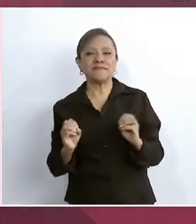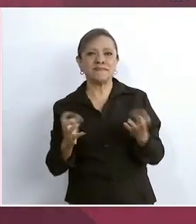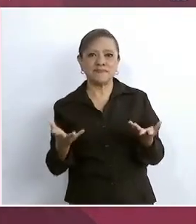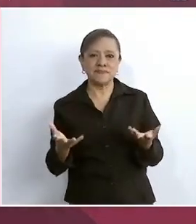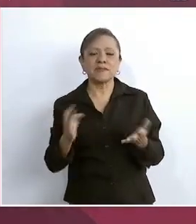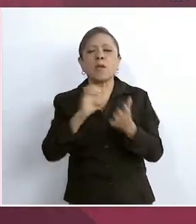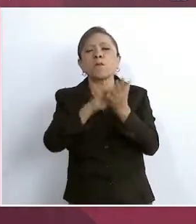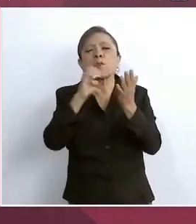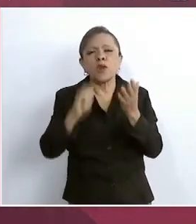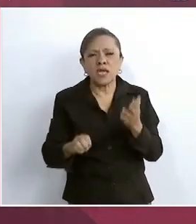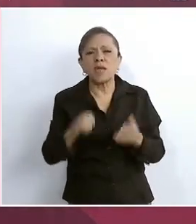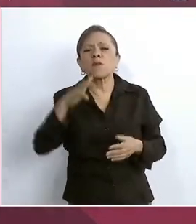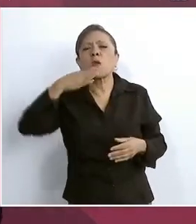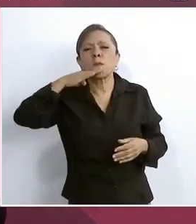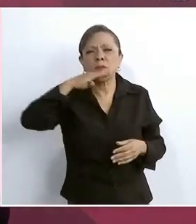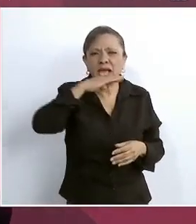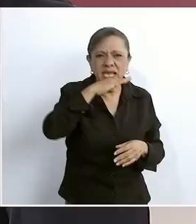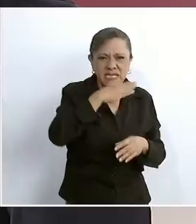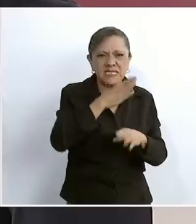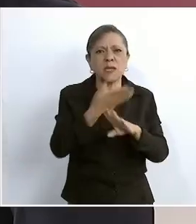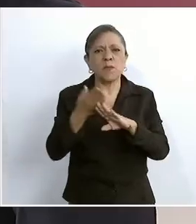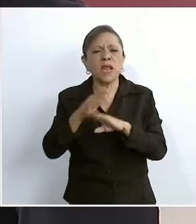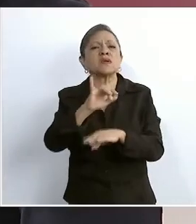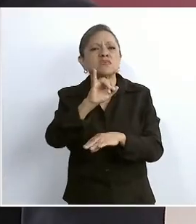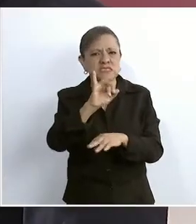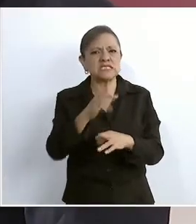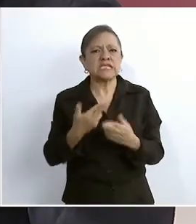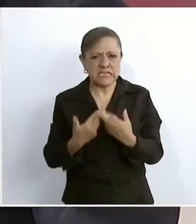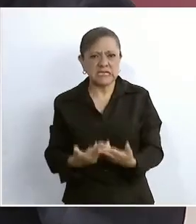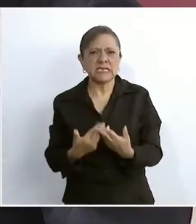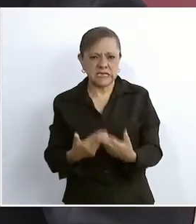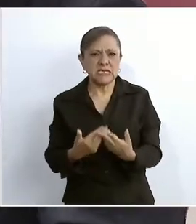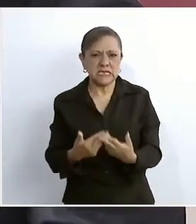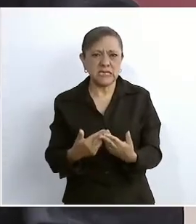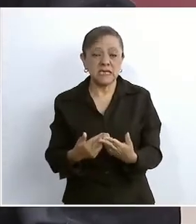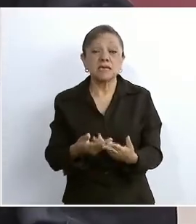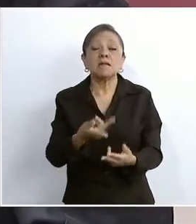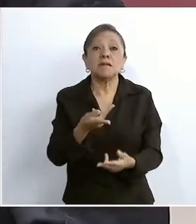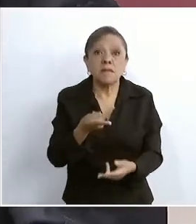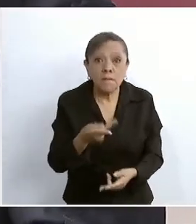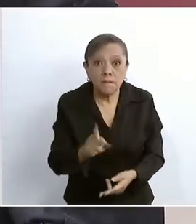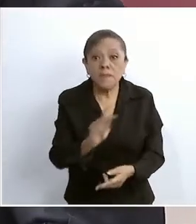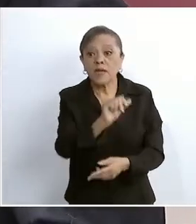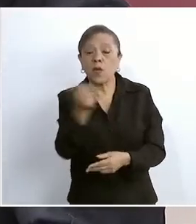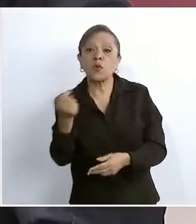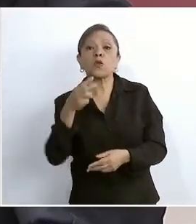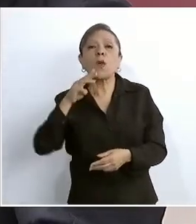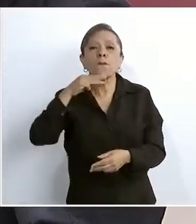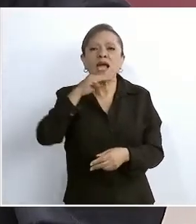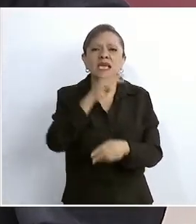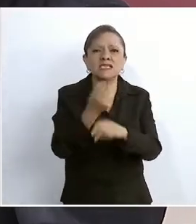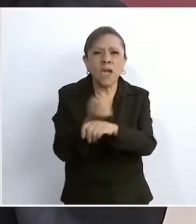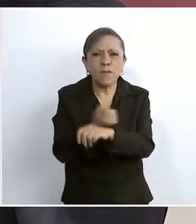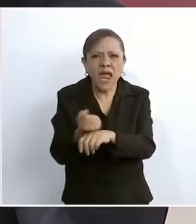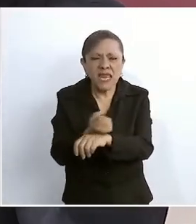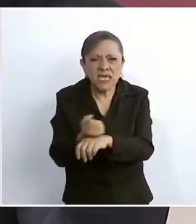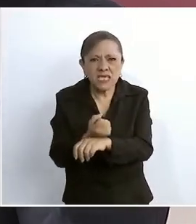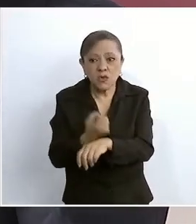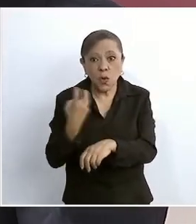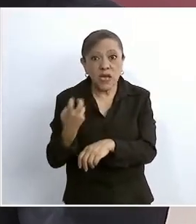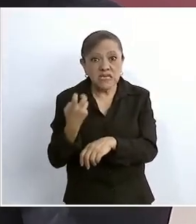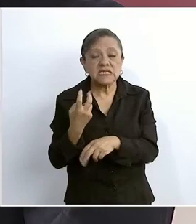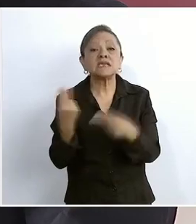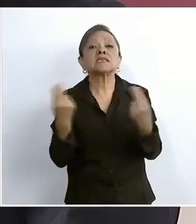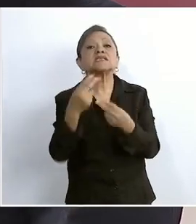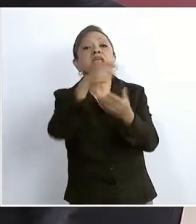suficiente en maíz blanco, pero no en maíz amarillo. Se tiene que comprar,